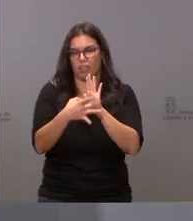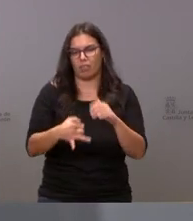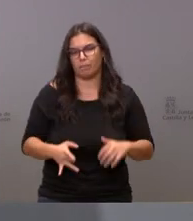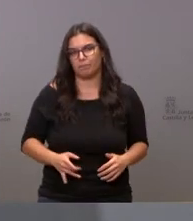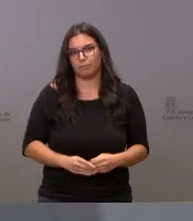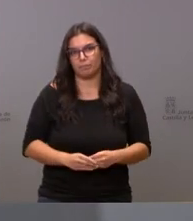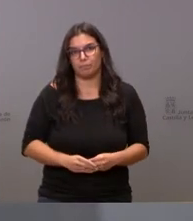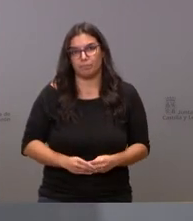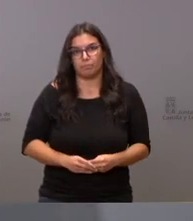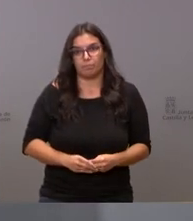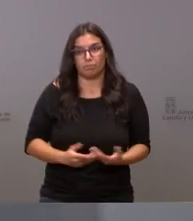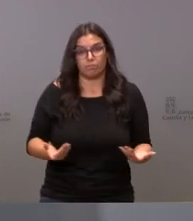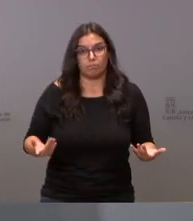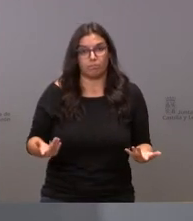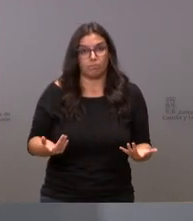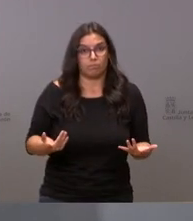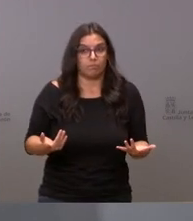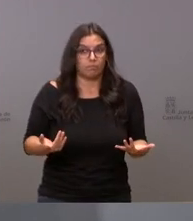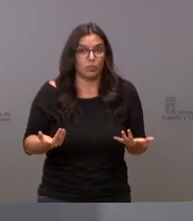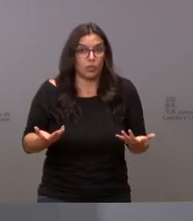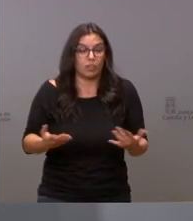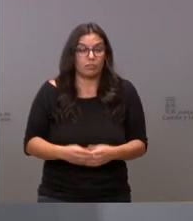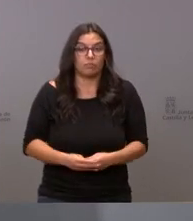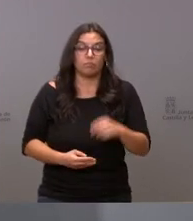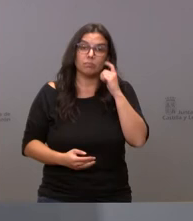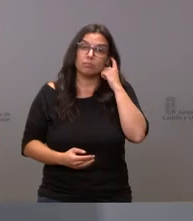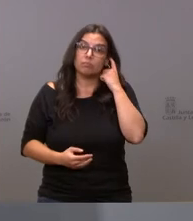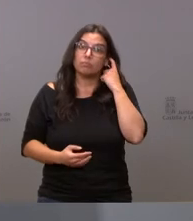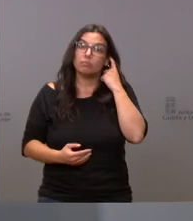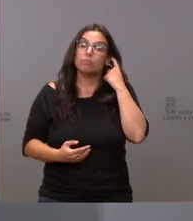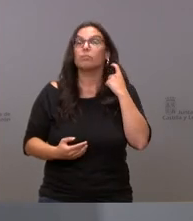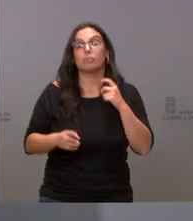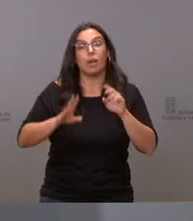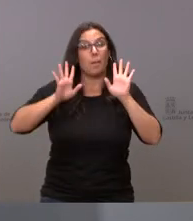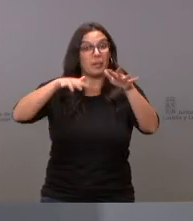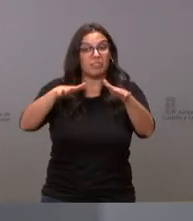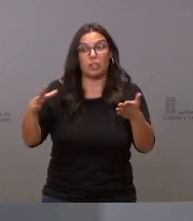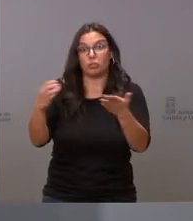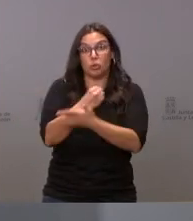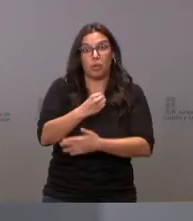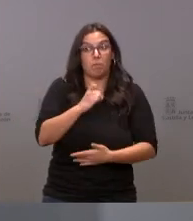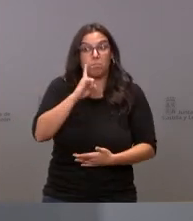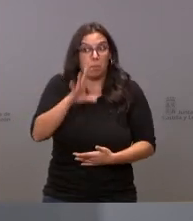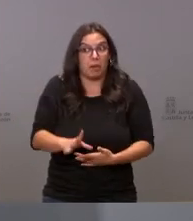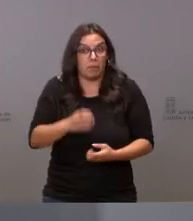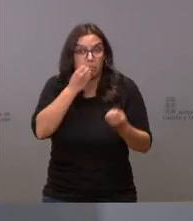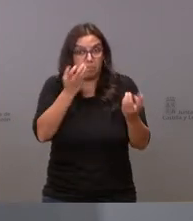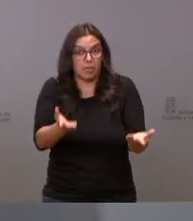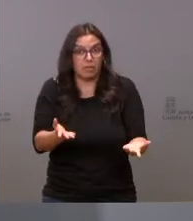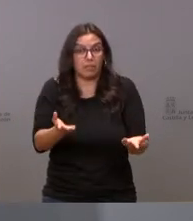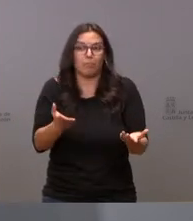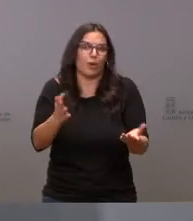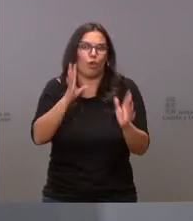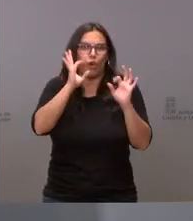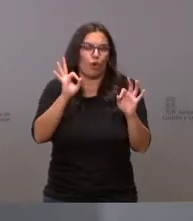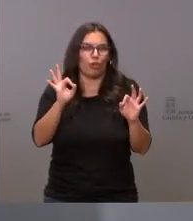eso es lo que dije por tanto a mí la manifestación todas las manifestaciones me parecen legítimas lo que no es legítimo